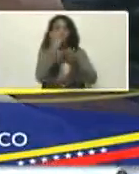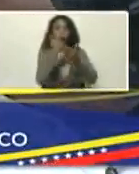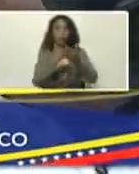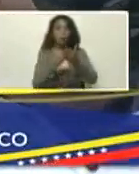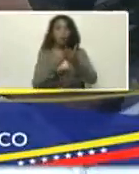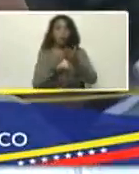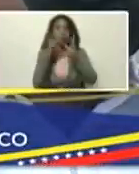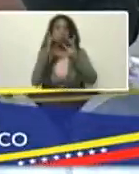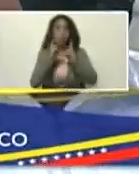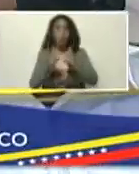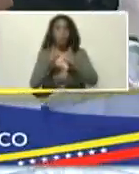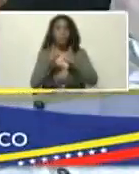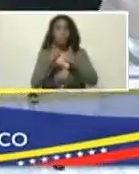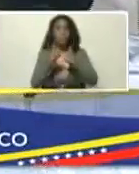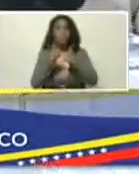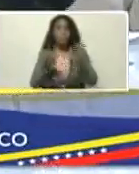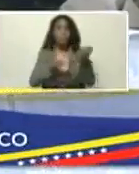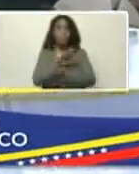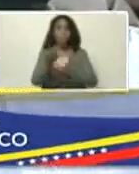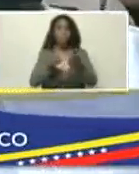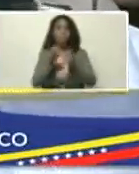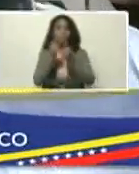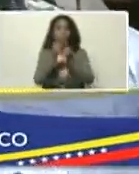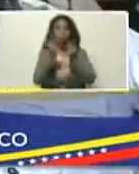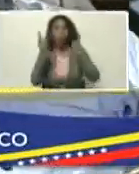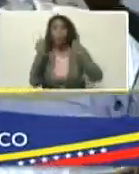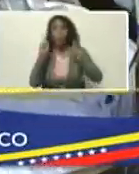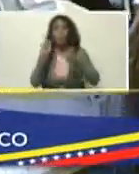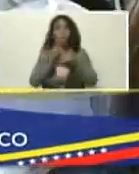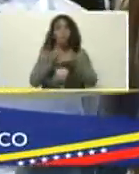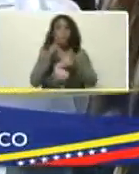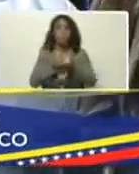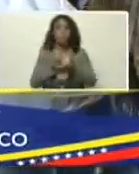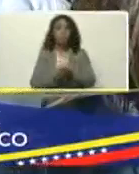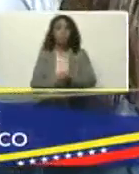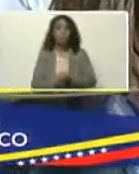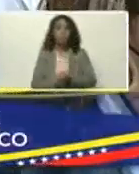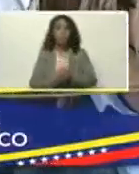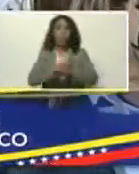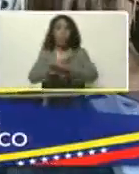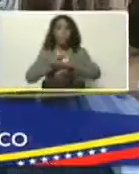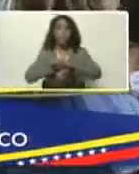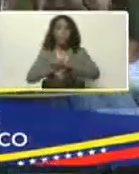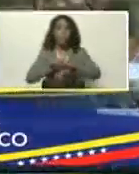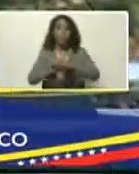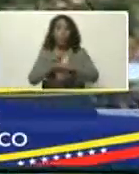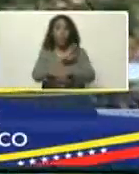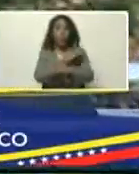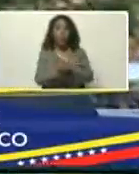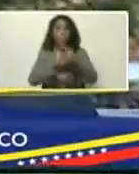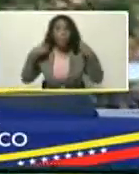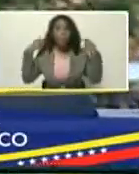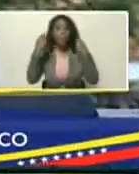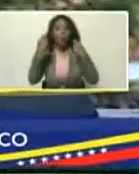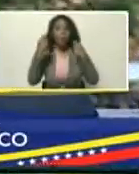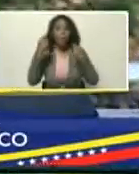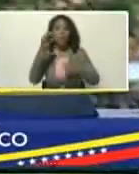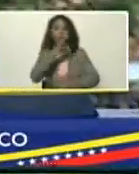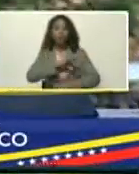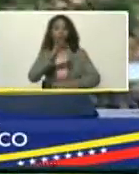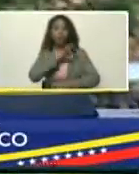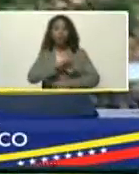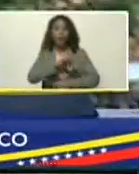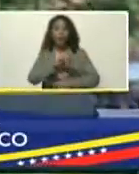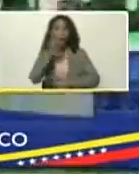plan, para la crisis climática, lo presentan, el ministro, del poder popular, para ecosocialismo,